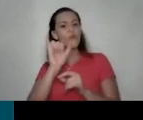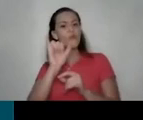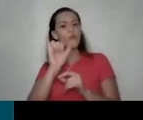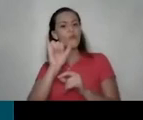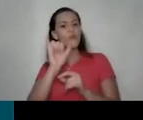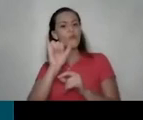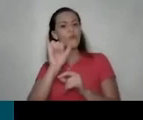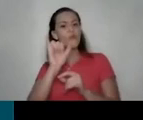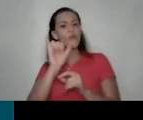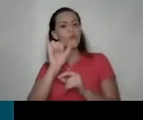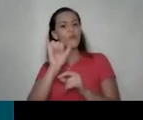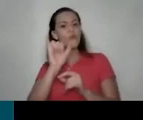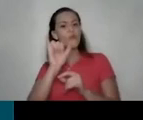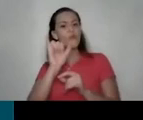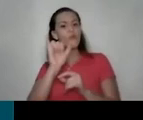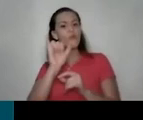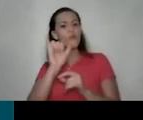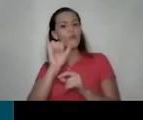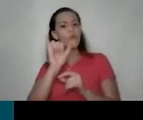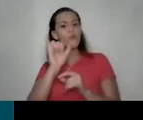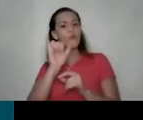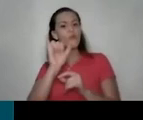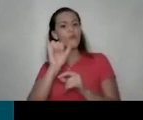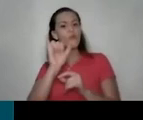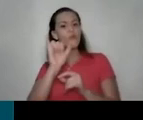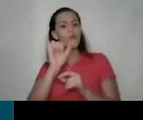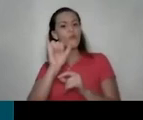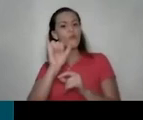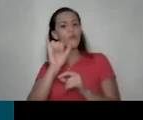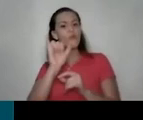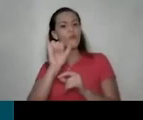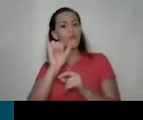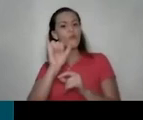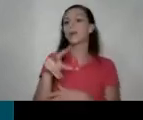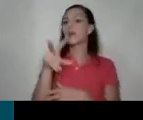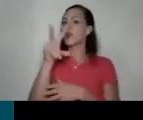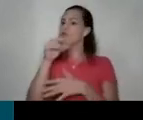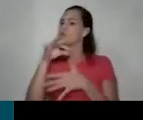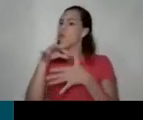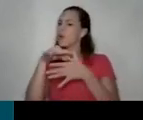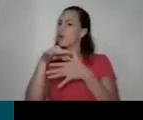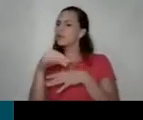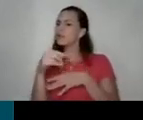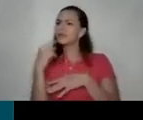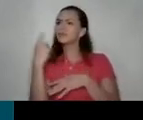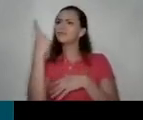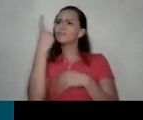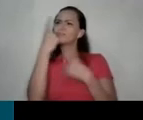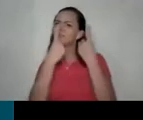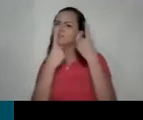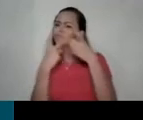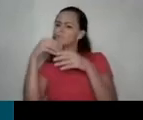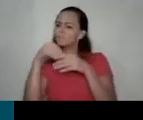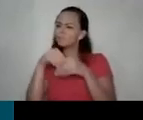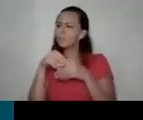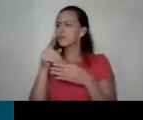o le dicen le dicen cosas yo lo que lo que le diría compañero aparte de que no se deje de cuestionar que me parece muy valioso o sea siempre hagas esas